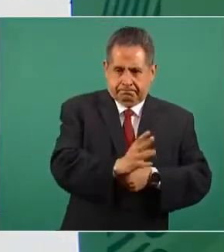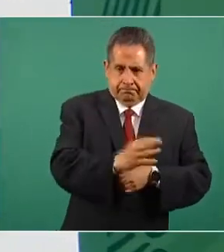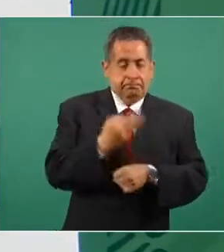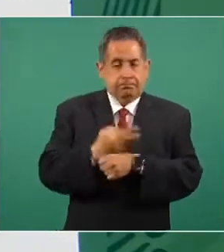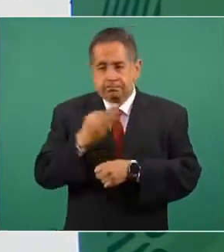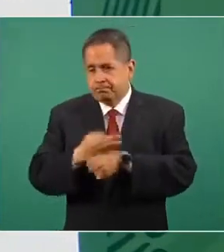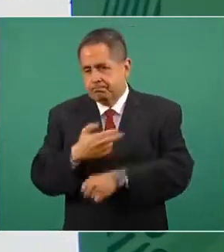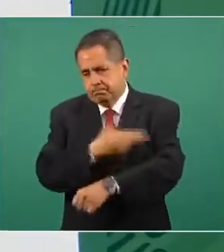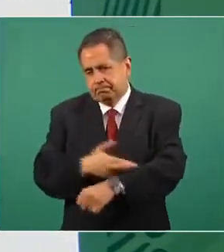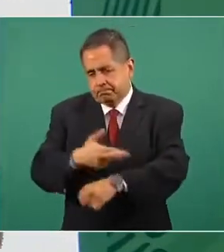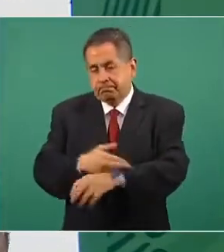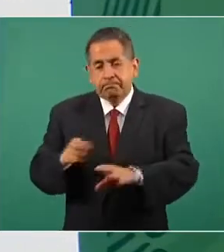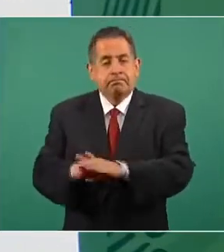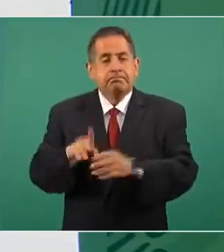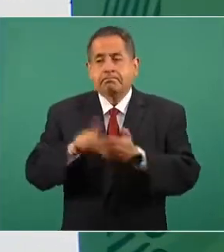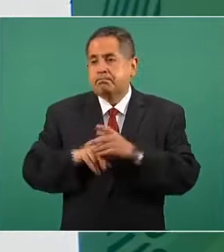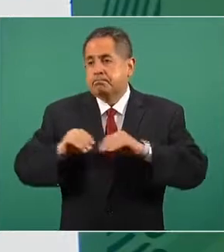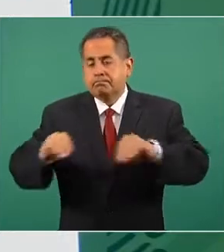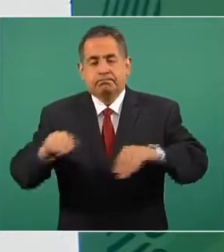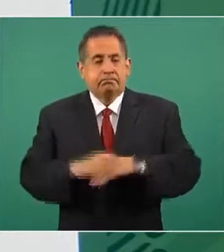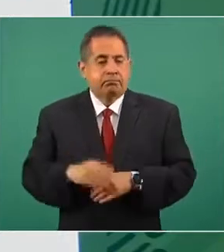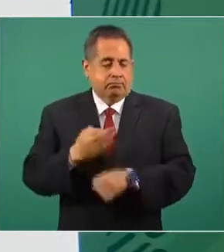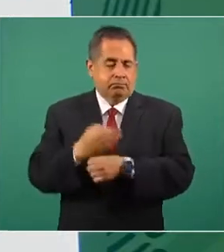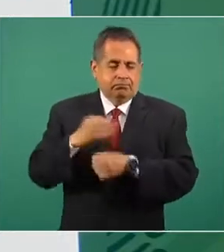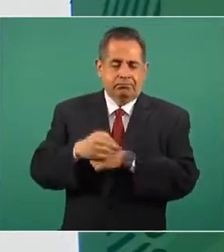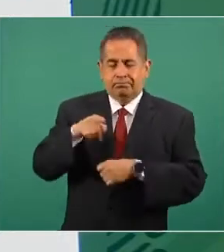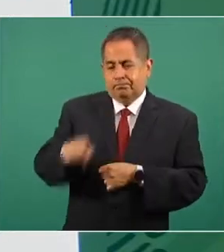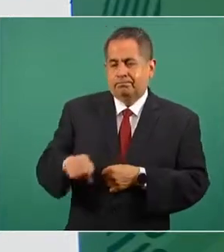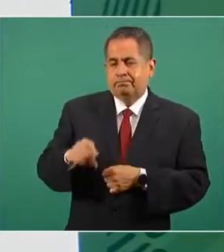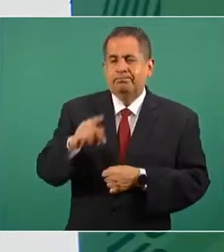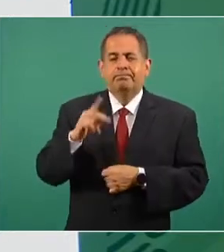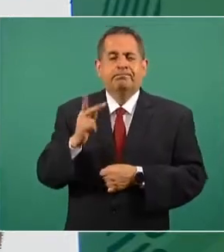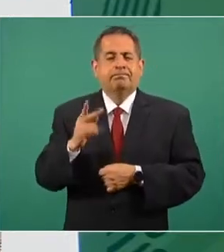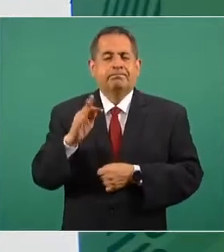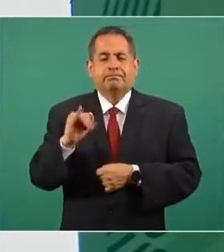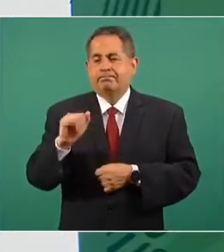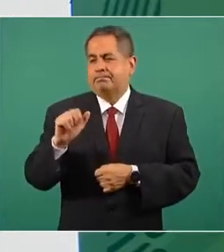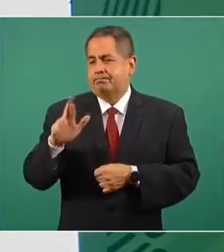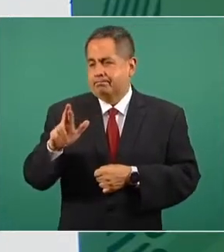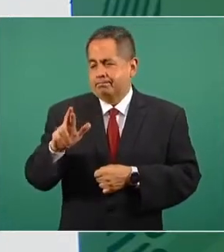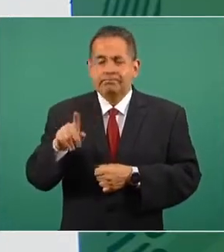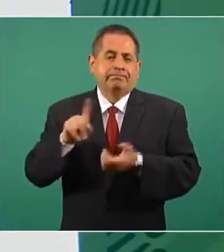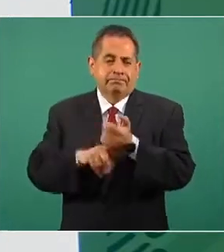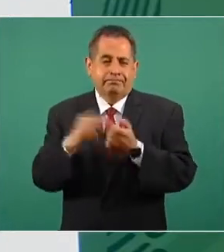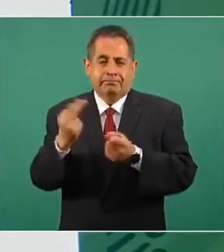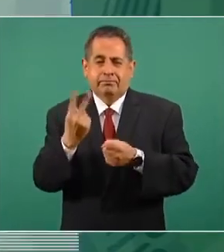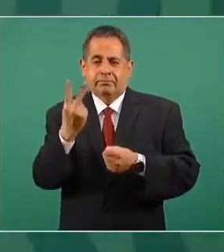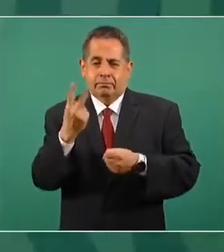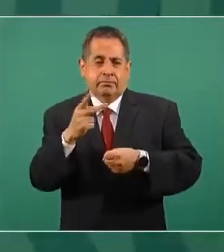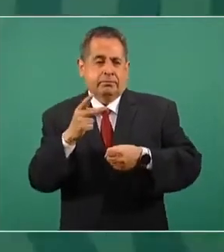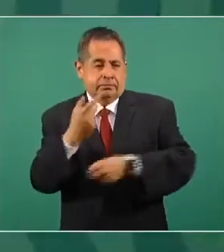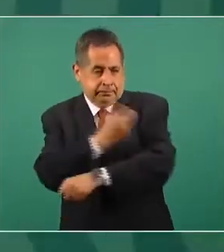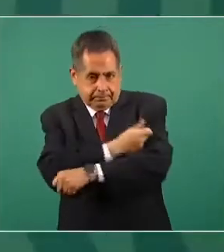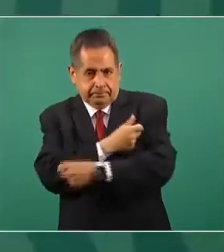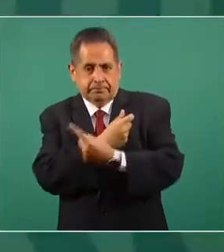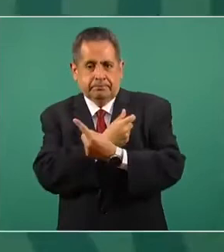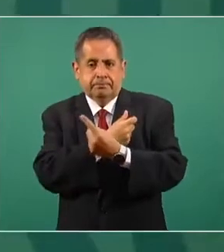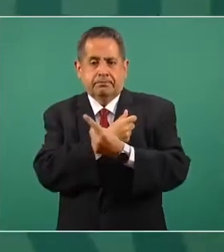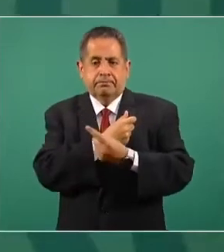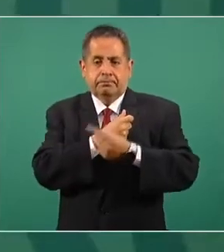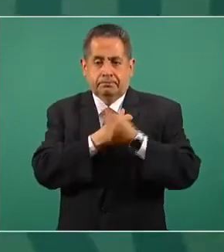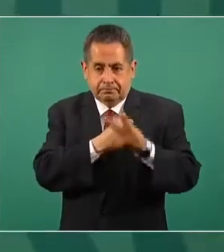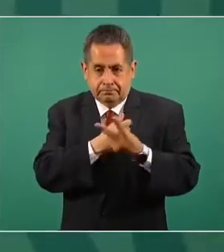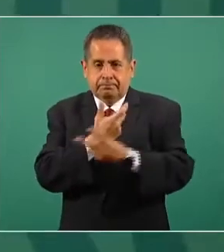estamos hablando exclusivamente de vacunas Pfizer-BioNTech, que como ustedes saben requieren de dos dosis y